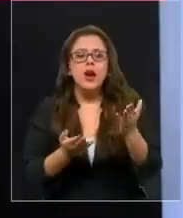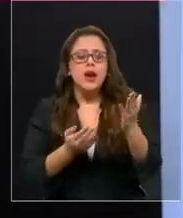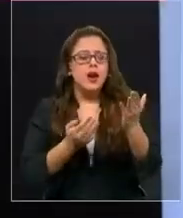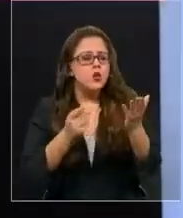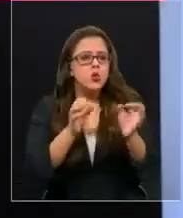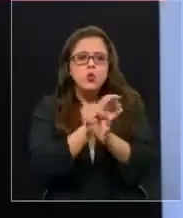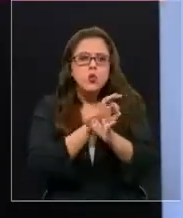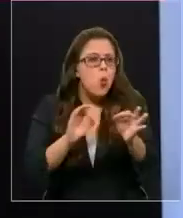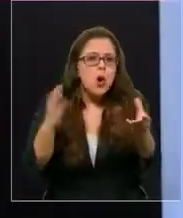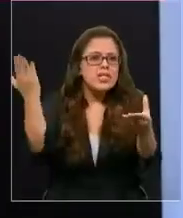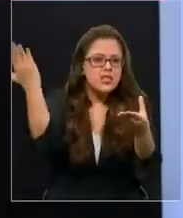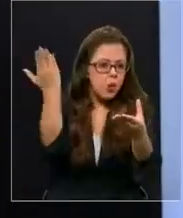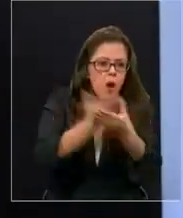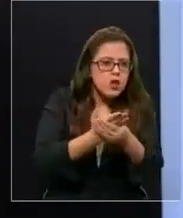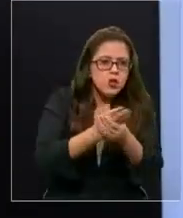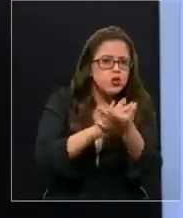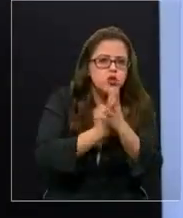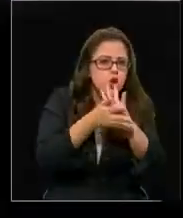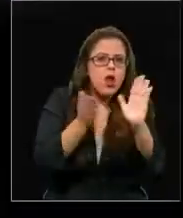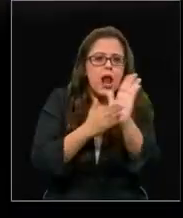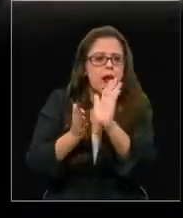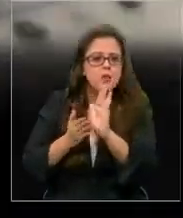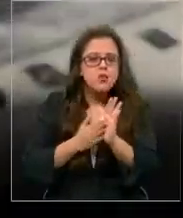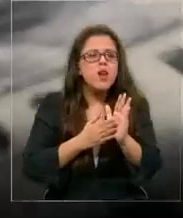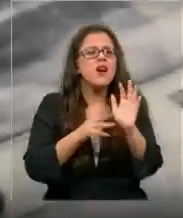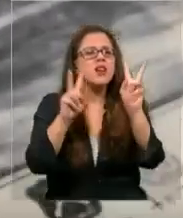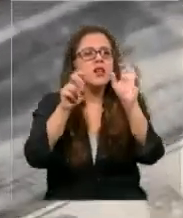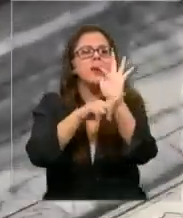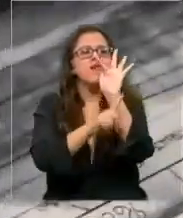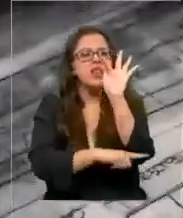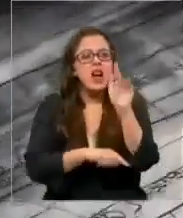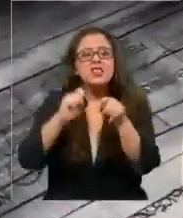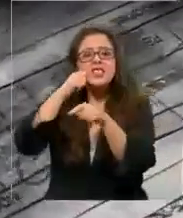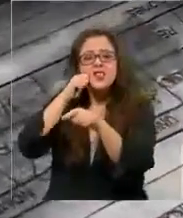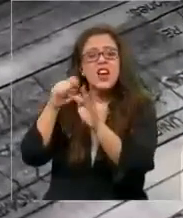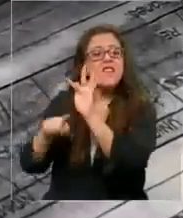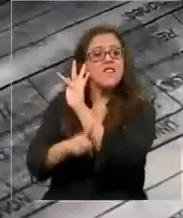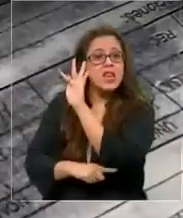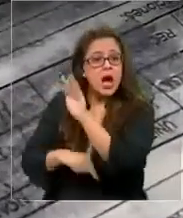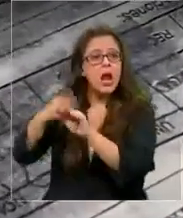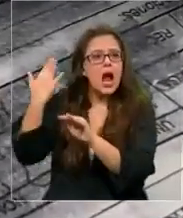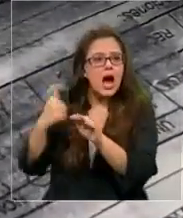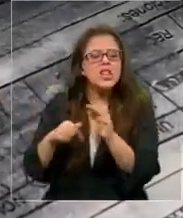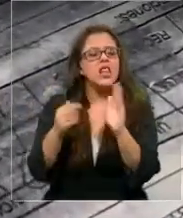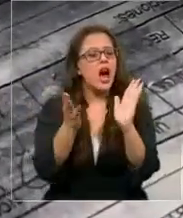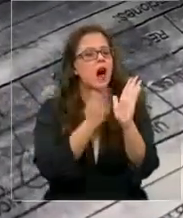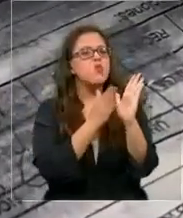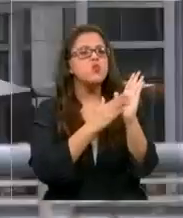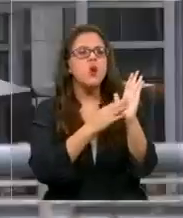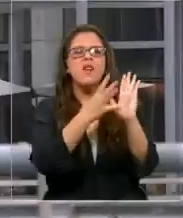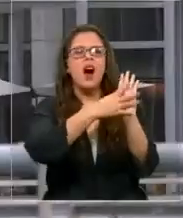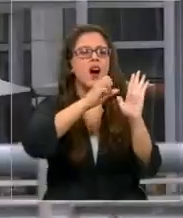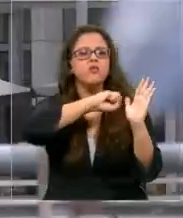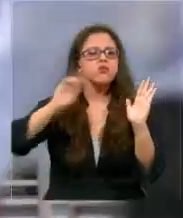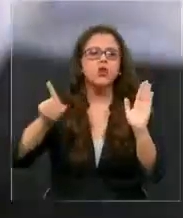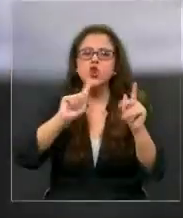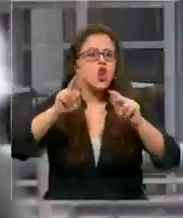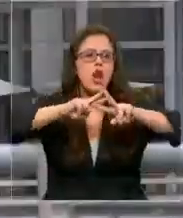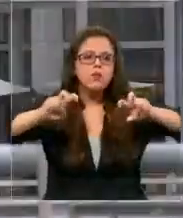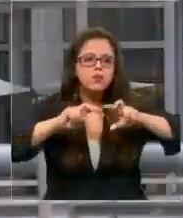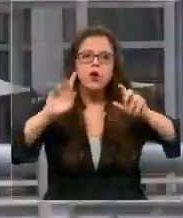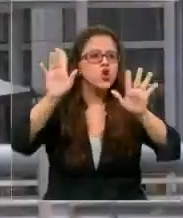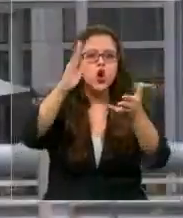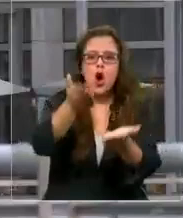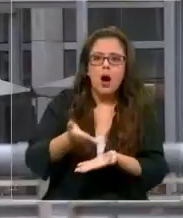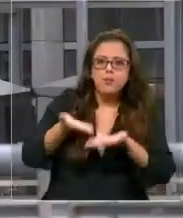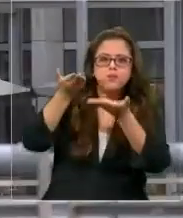nunca se adjuntó dentro de la carpeta fiscal. Es decir, el fiscal descartó esta evidencia. No la investigó, no la presentó